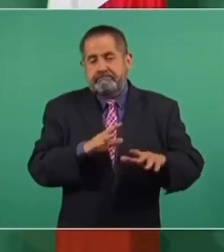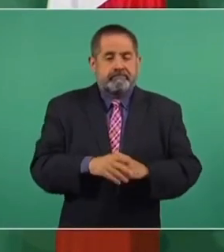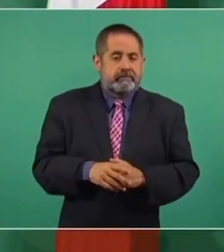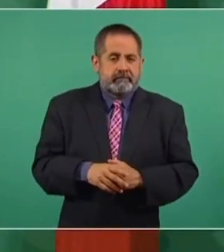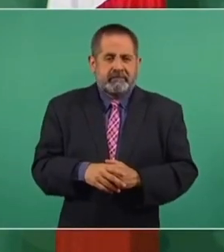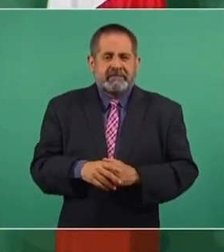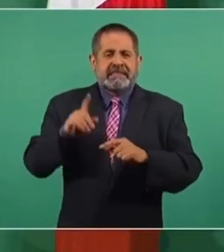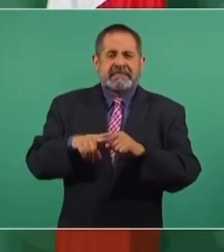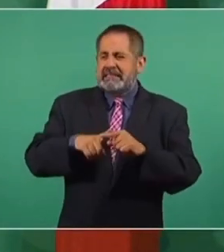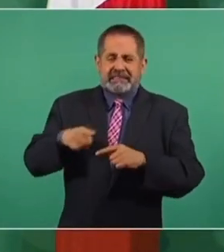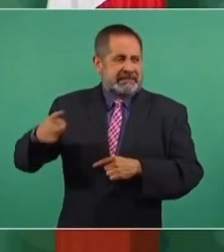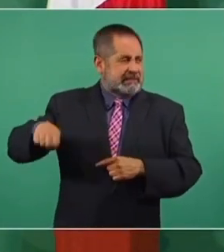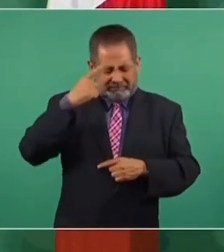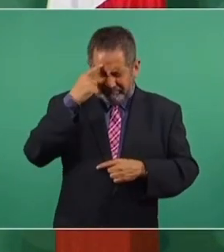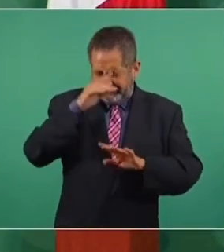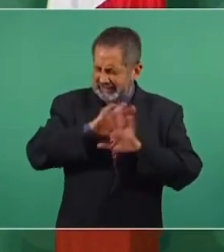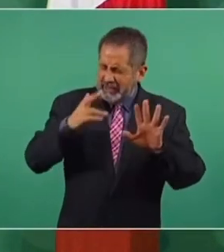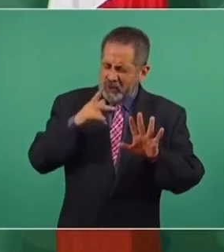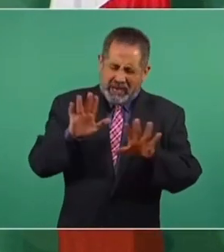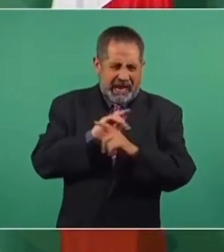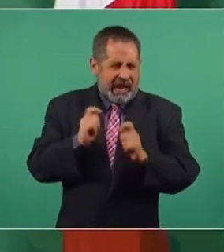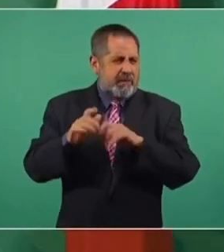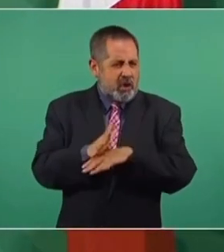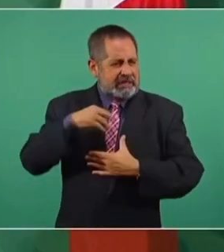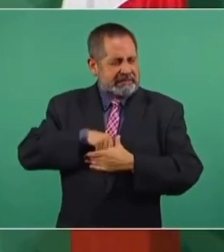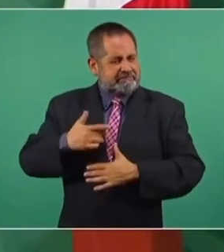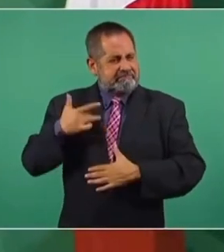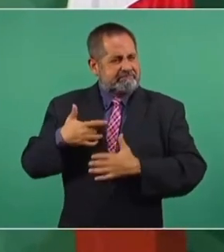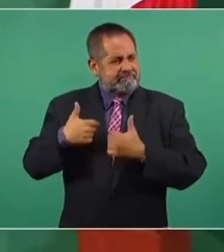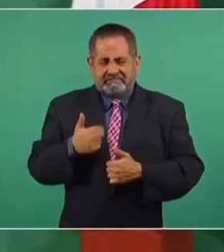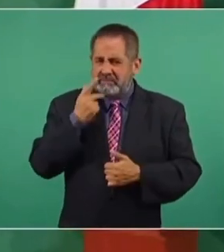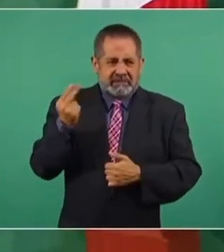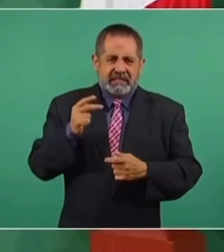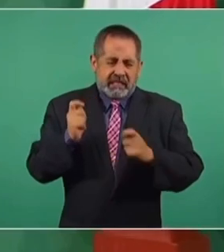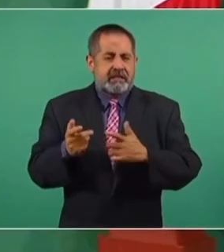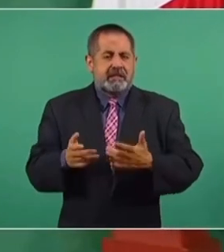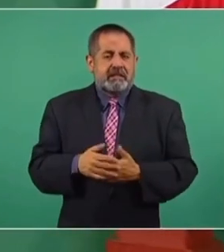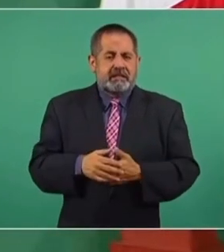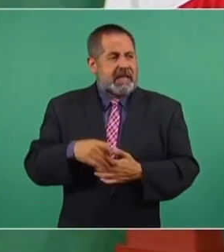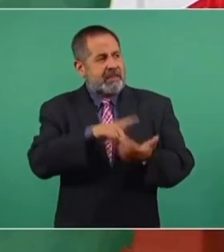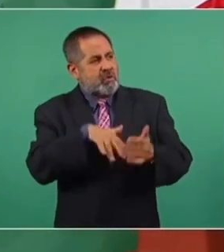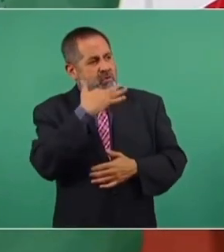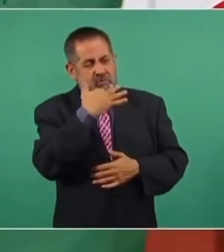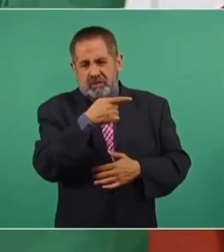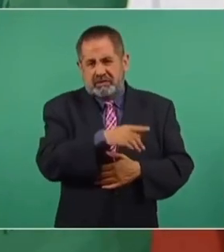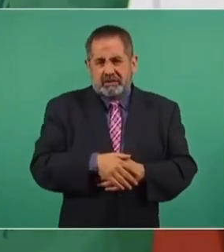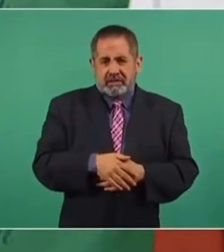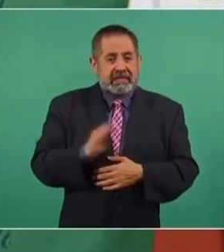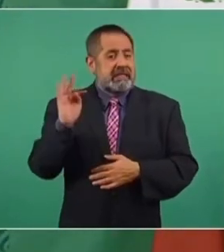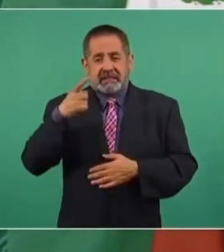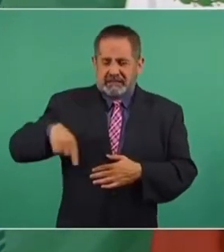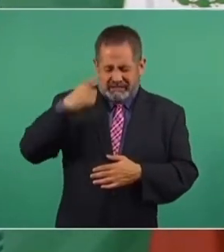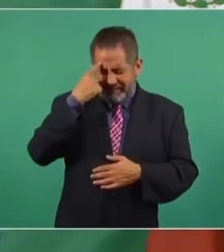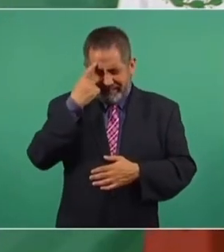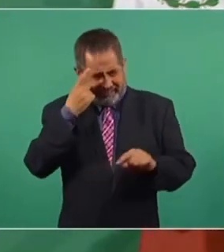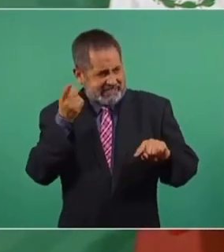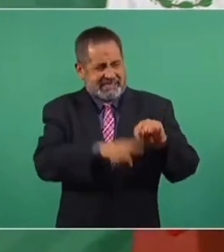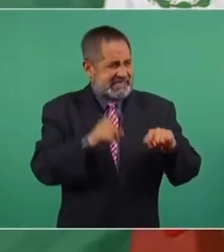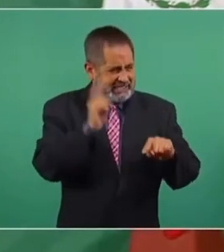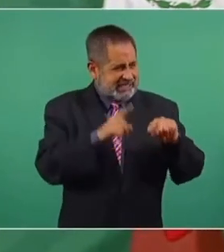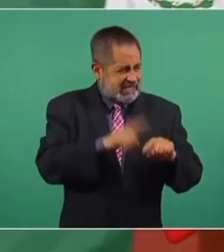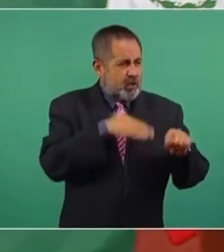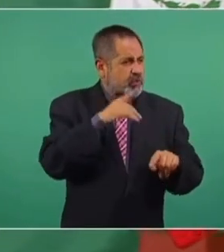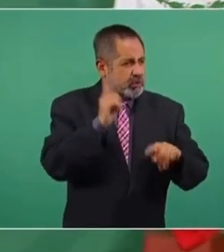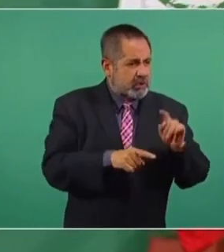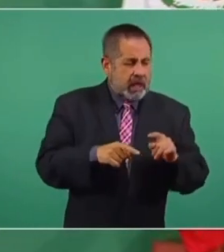el que internalizó mejor el hecho de que había corrupción y que si se combatía las cosas